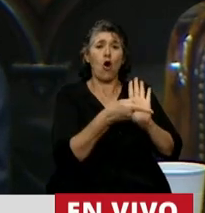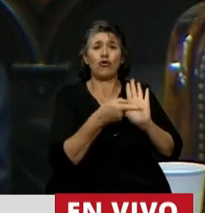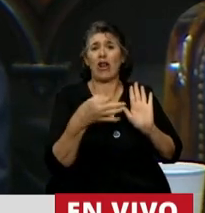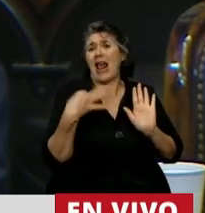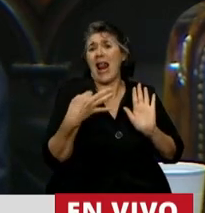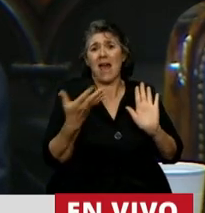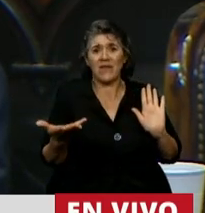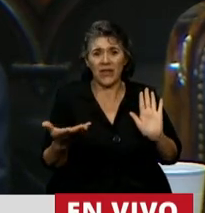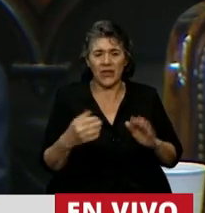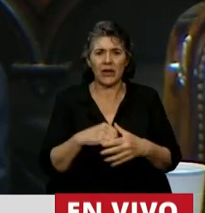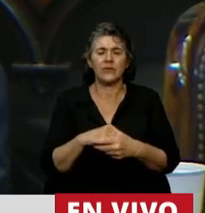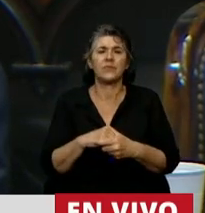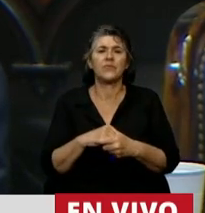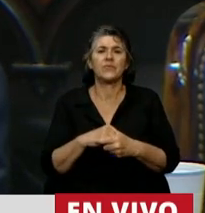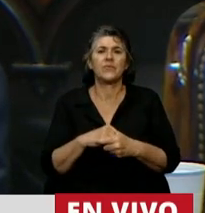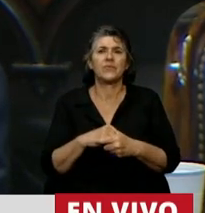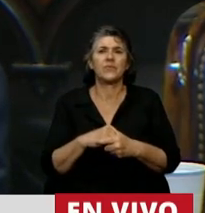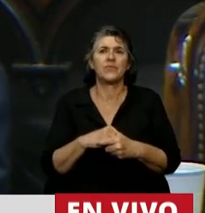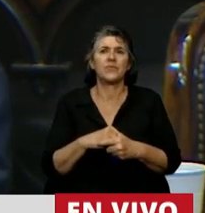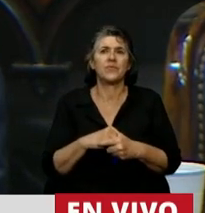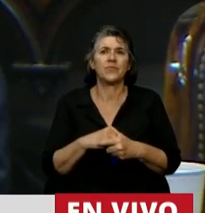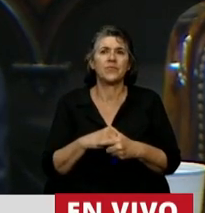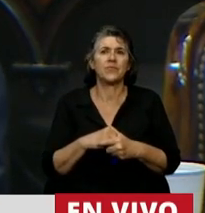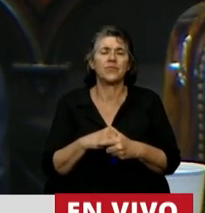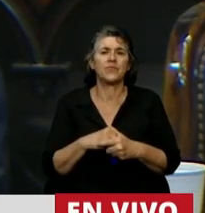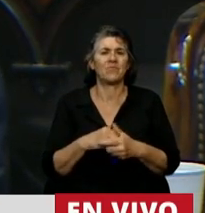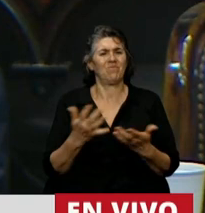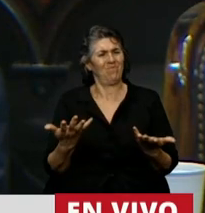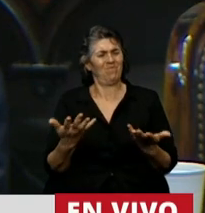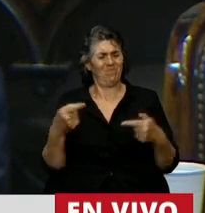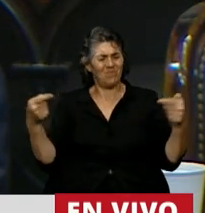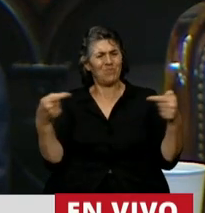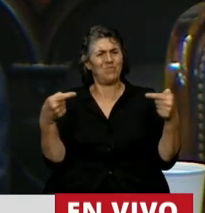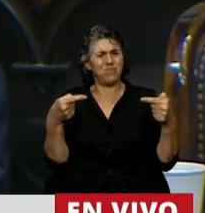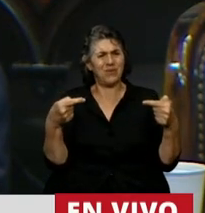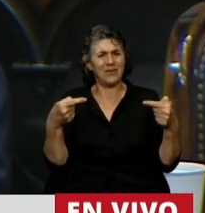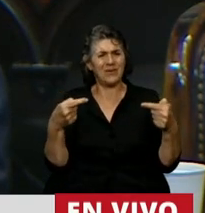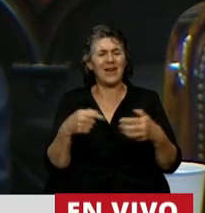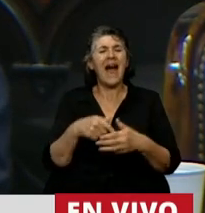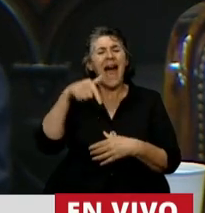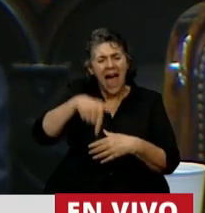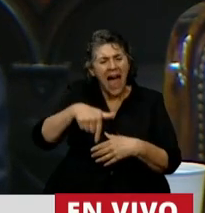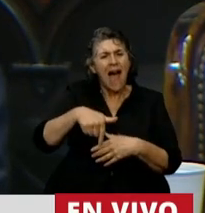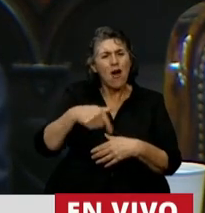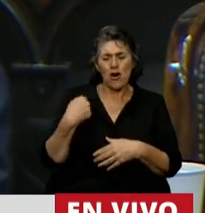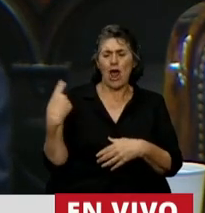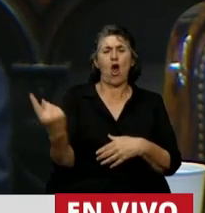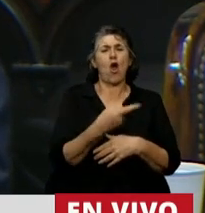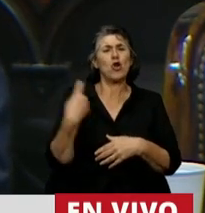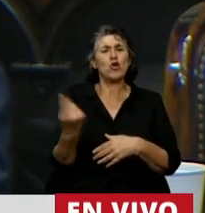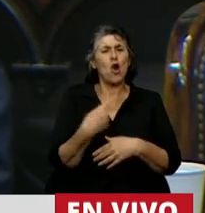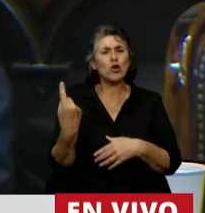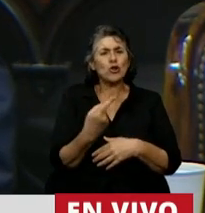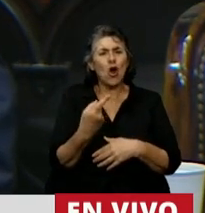y explicitado en el cuerpo constitucional. Qué paradoja que estemos hablando del